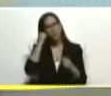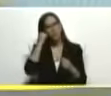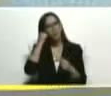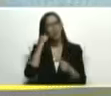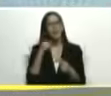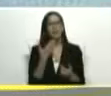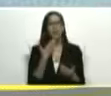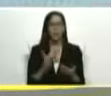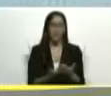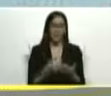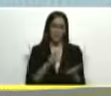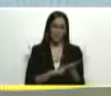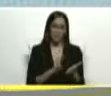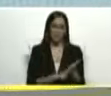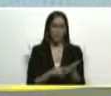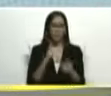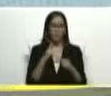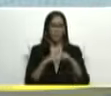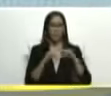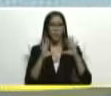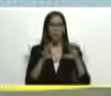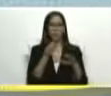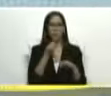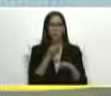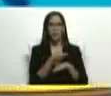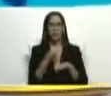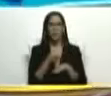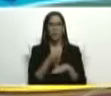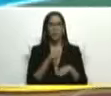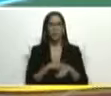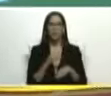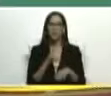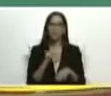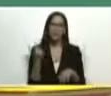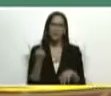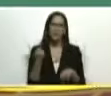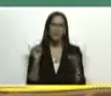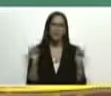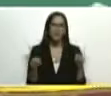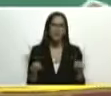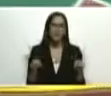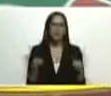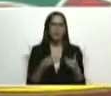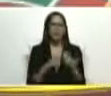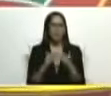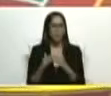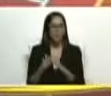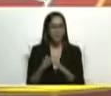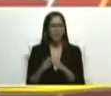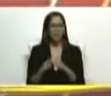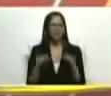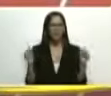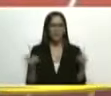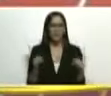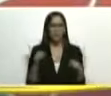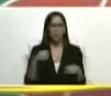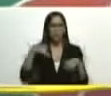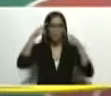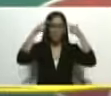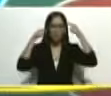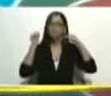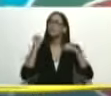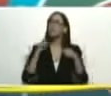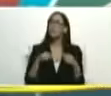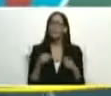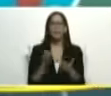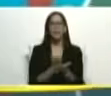gracia verdad el uno por diez del buen gobierno porque no nada más acá en la comunidad de acá de Hugo Chávez sino en la